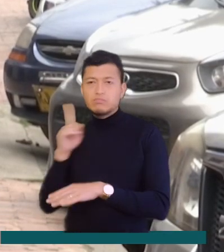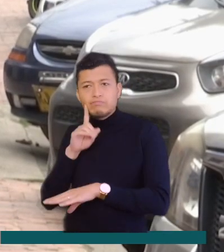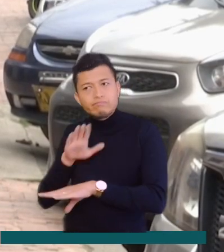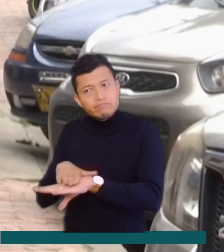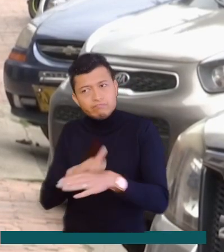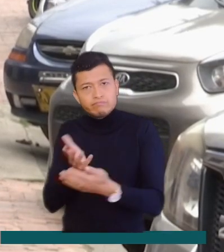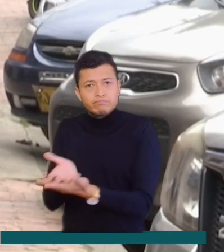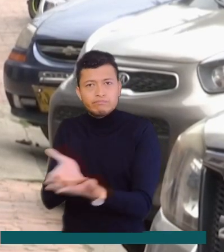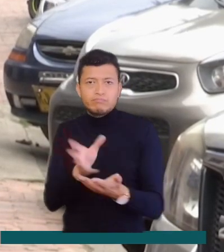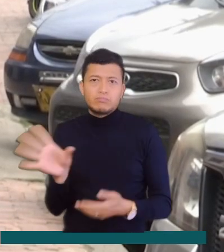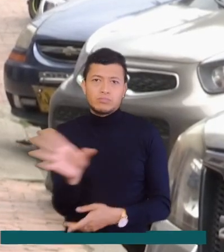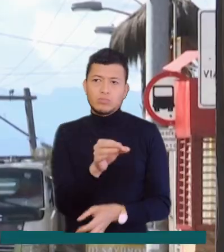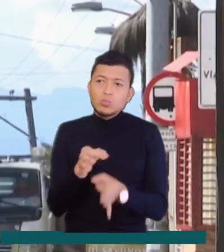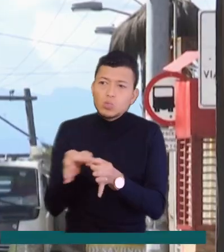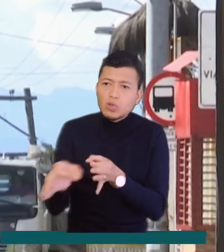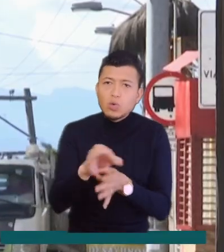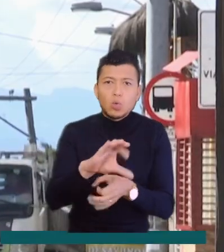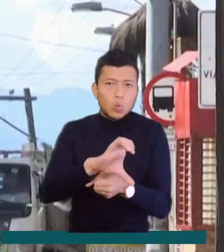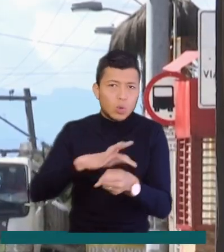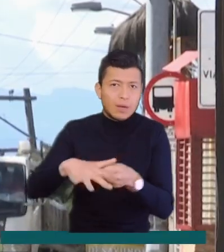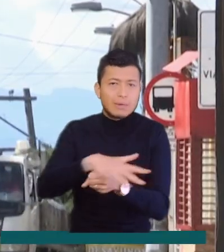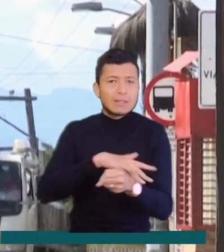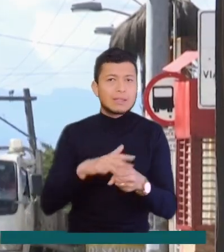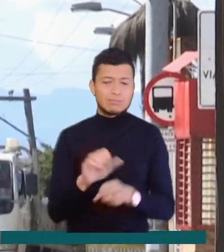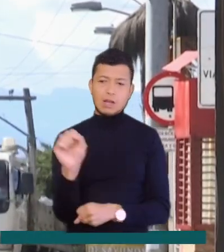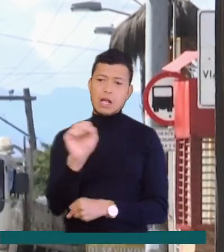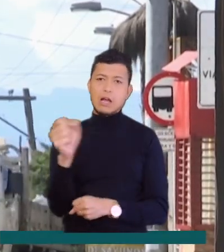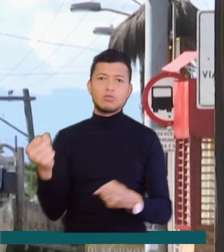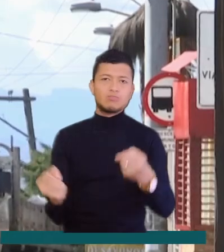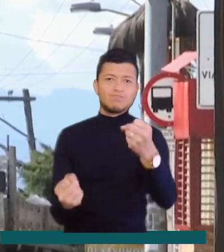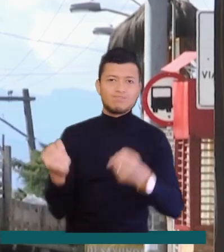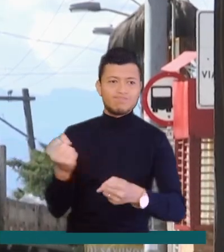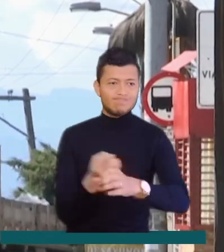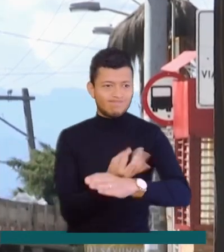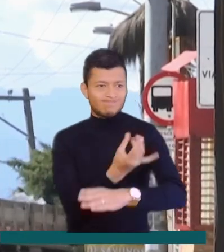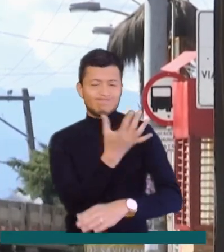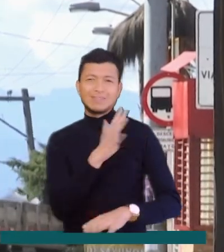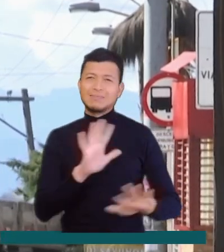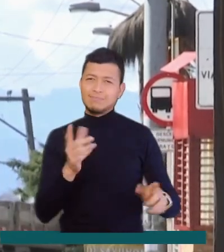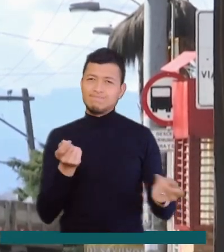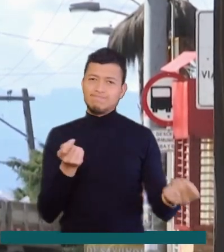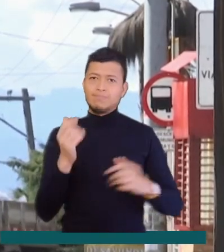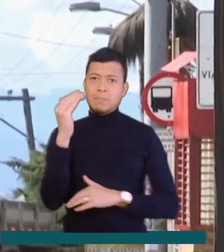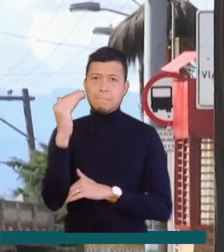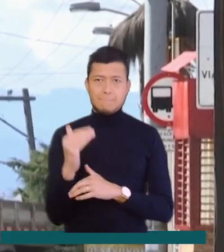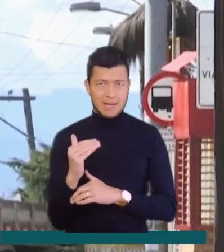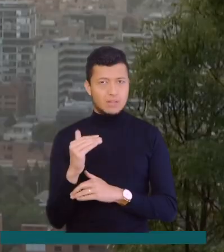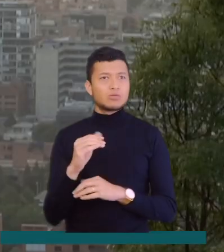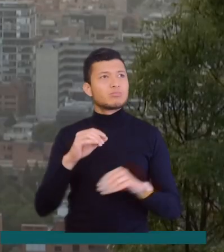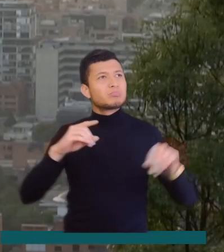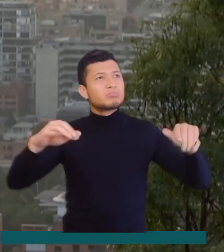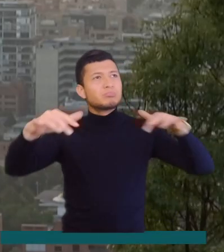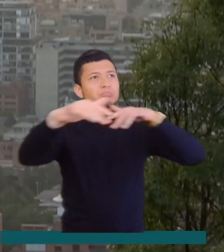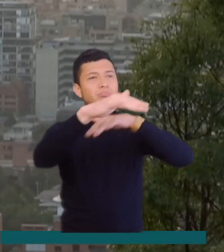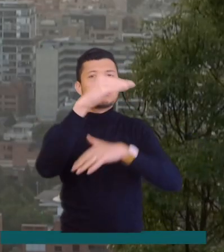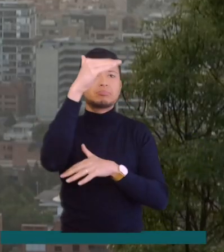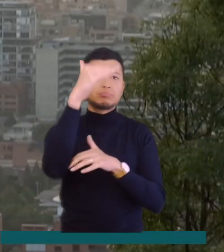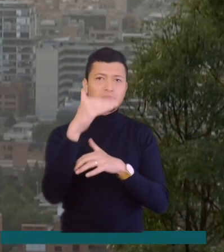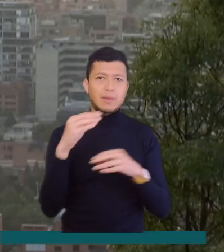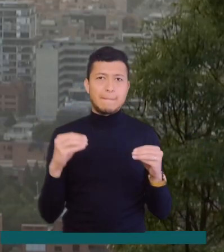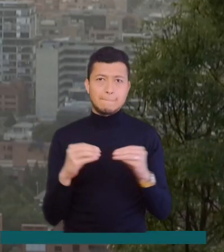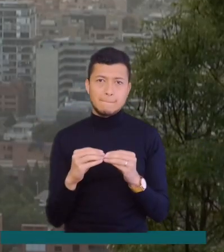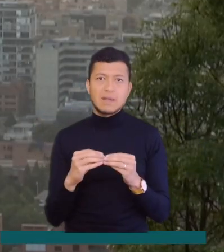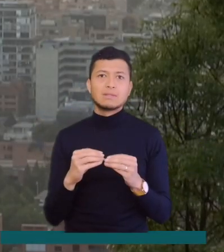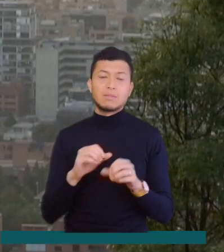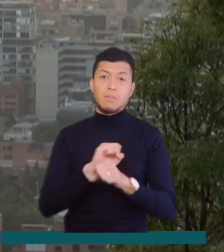de estos municipios de Cundinamarca minimizar el uso del vehículo particular para disminuir las emisiones de gases contaminantes y evitar la